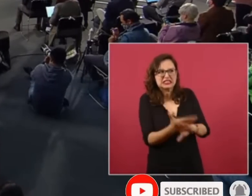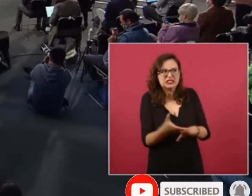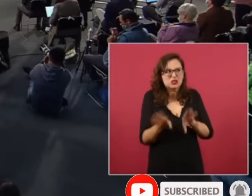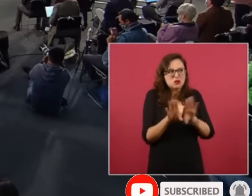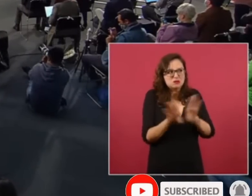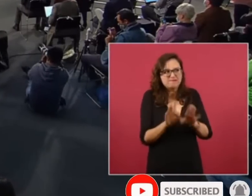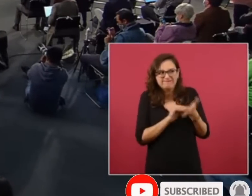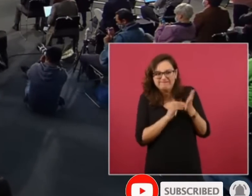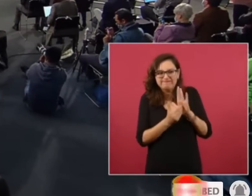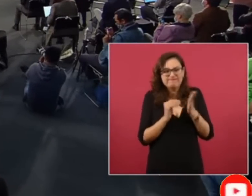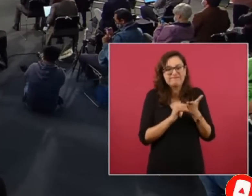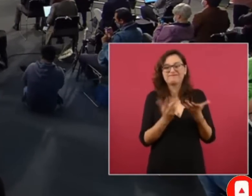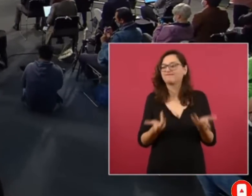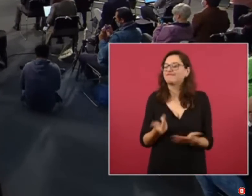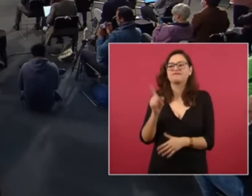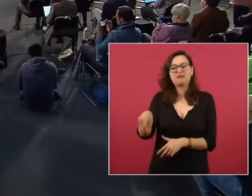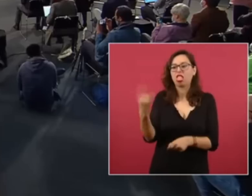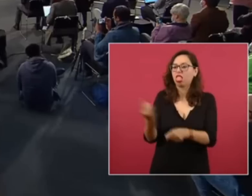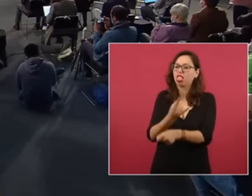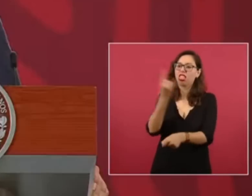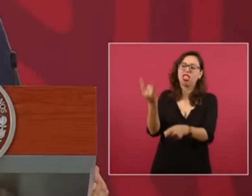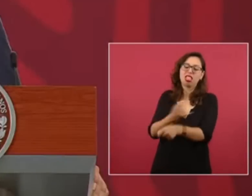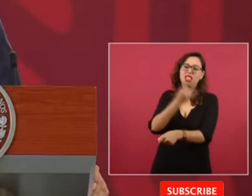porque no le salen las cosas